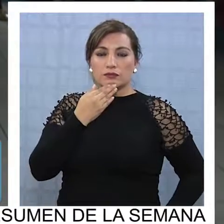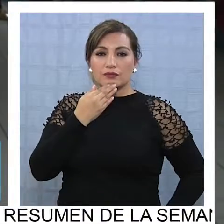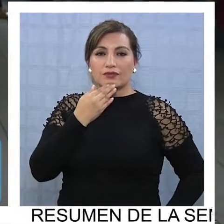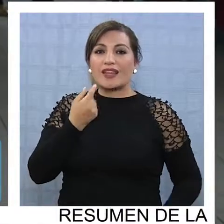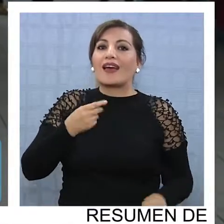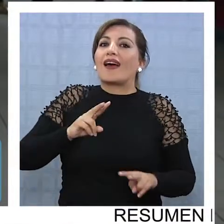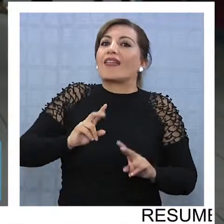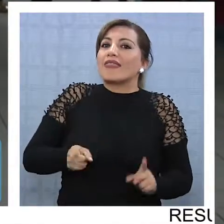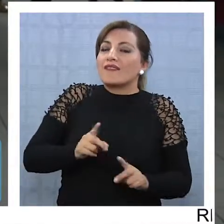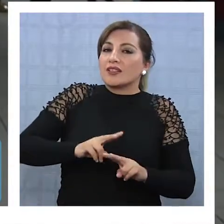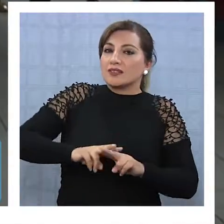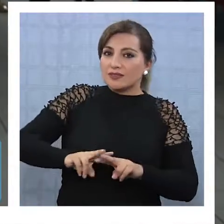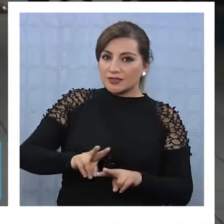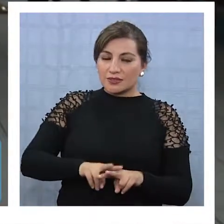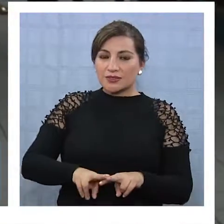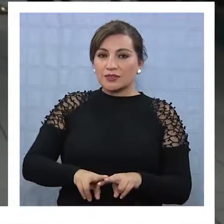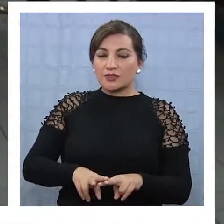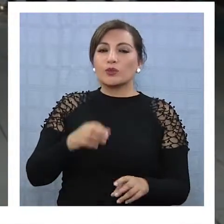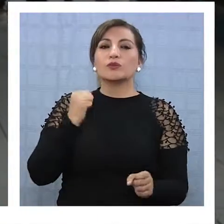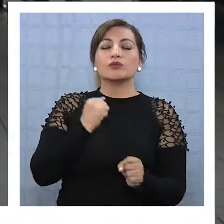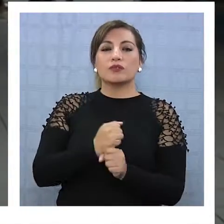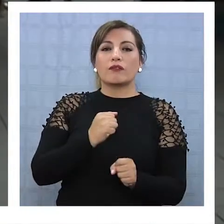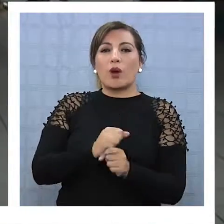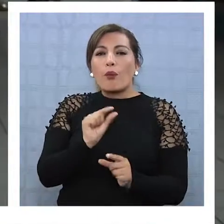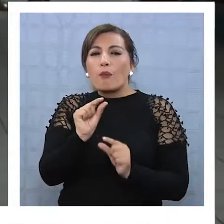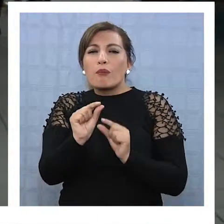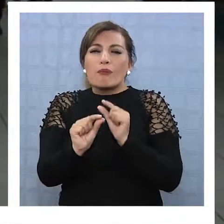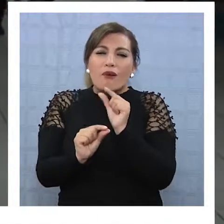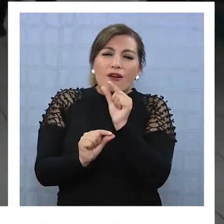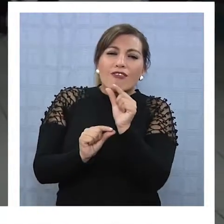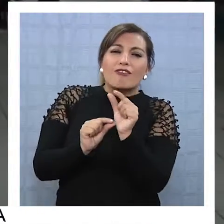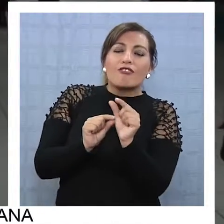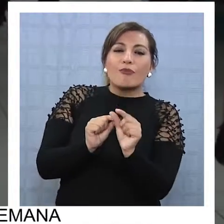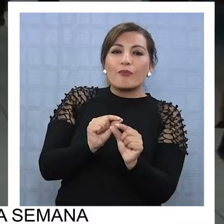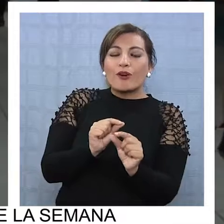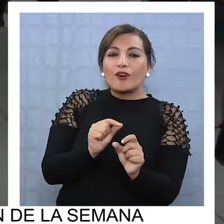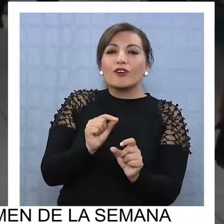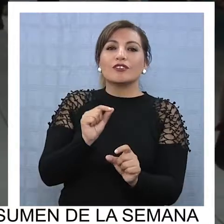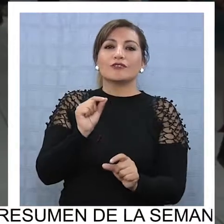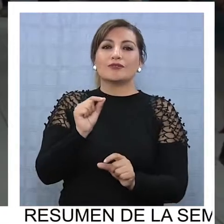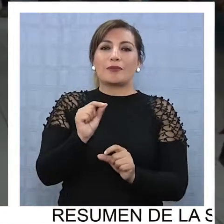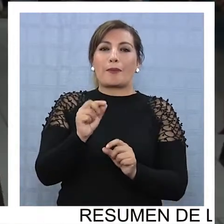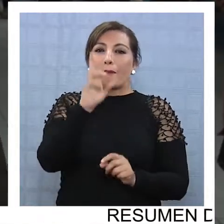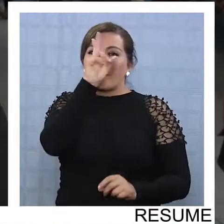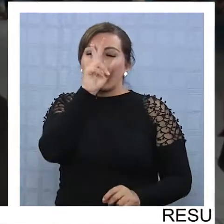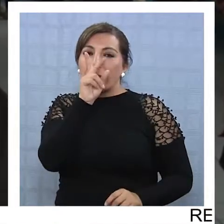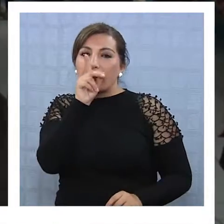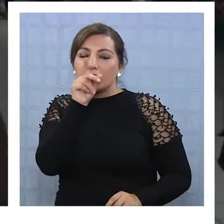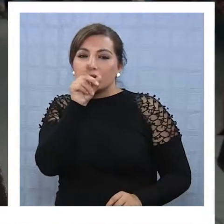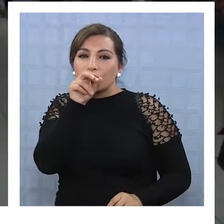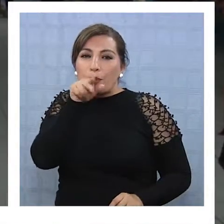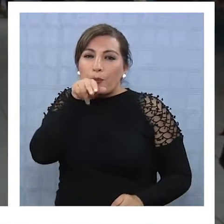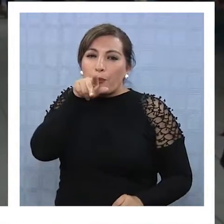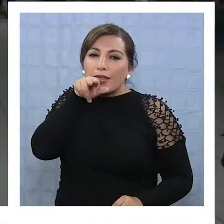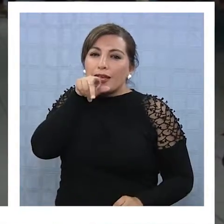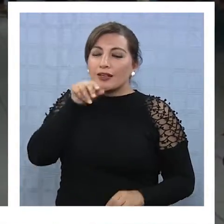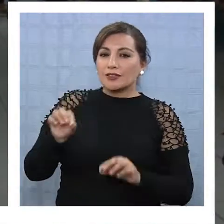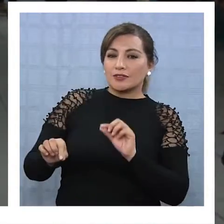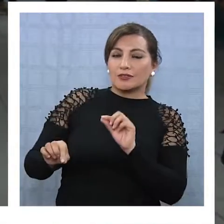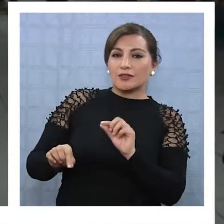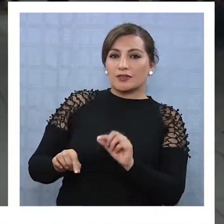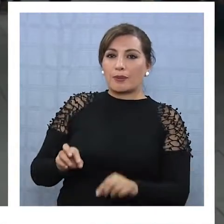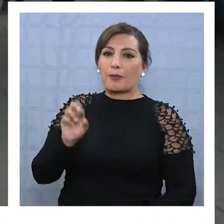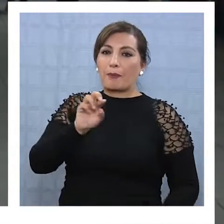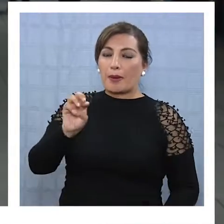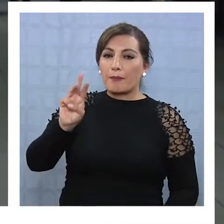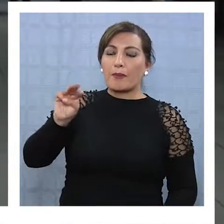realizando un trabajo de a poquito, porque esto es como de hormiga, en realidad. La convocatoria de